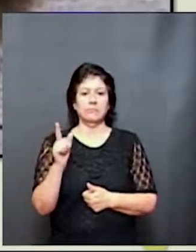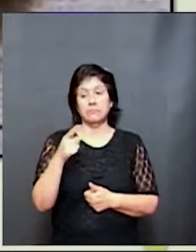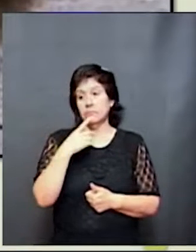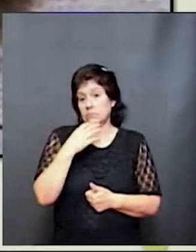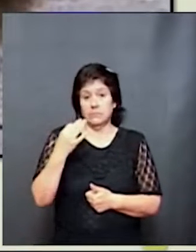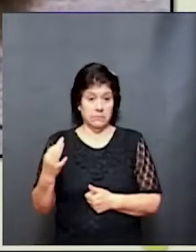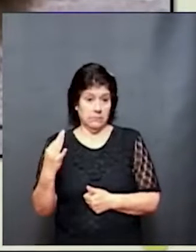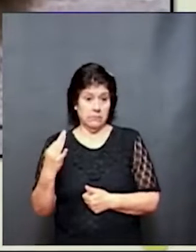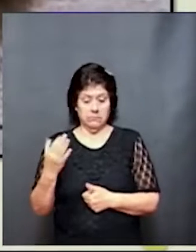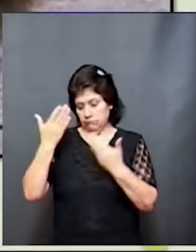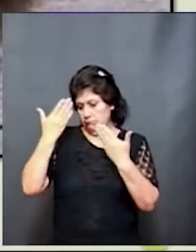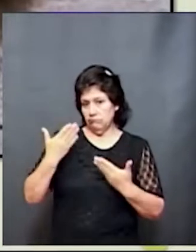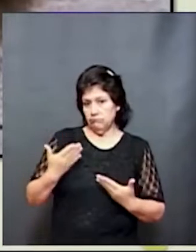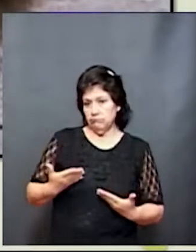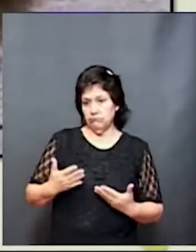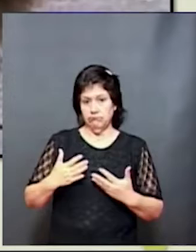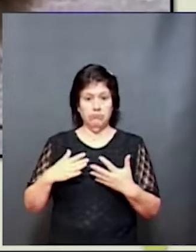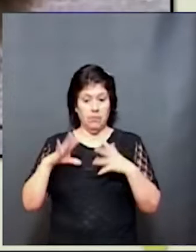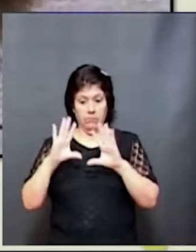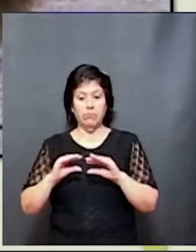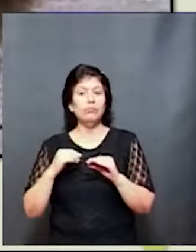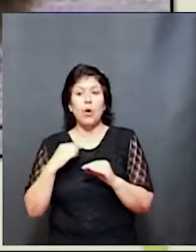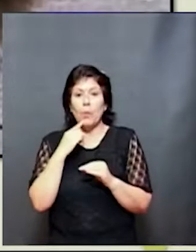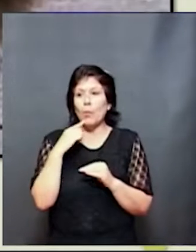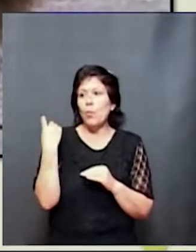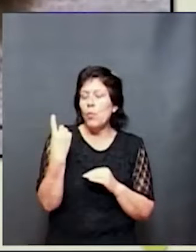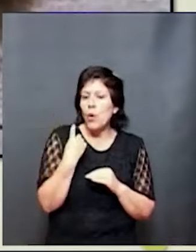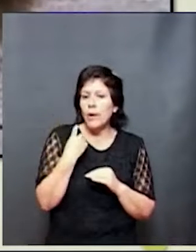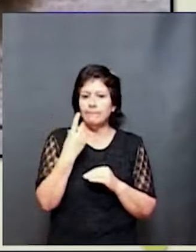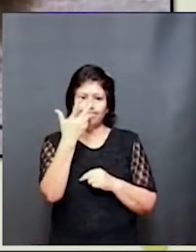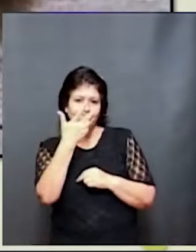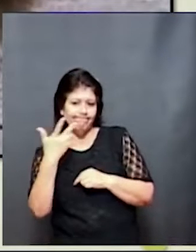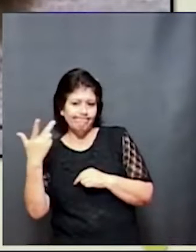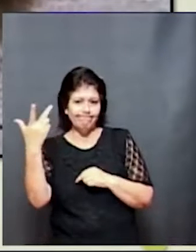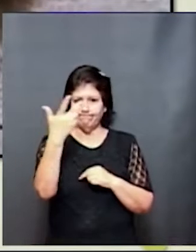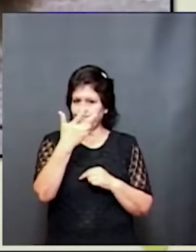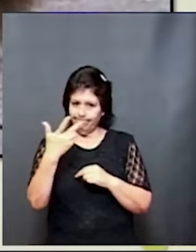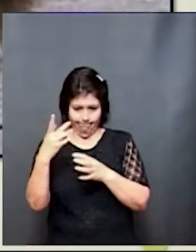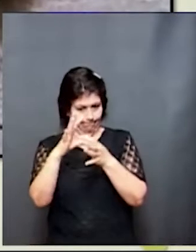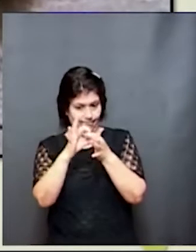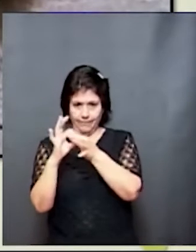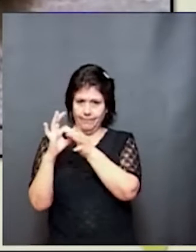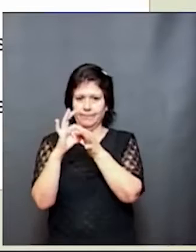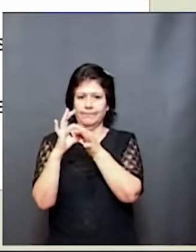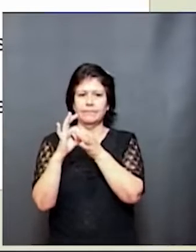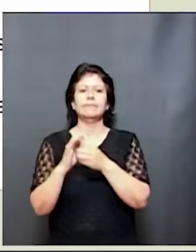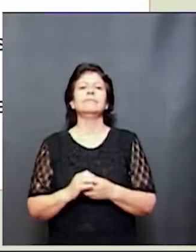el estado de salud implica ese equilibrio, ese estado de equilibrio entre estas tres grandes guías de nuestra vida.